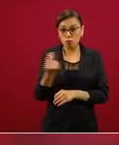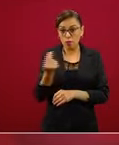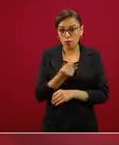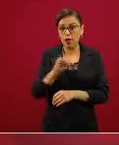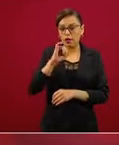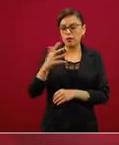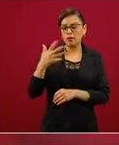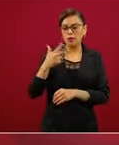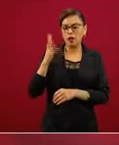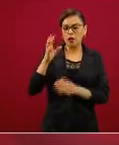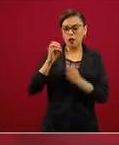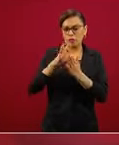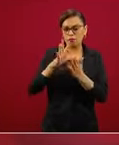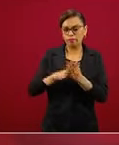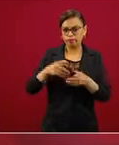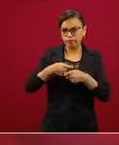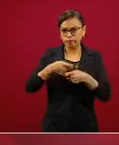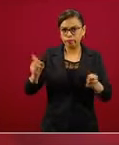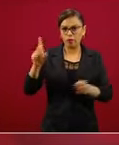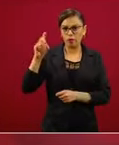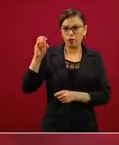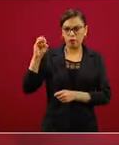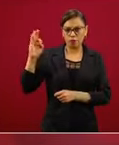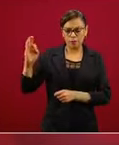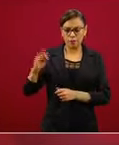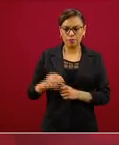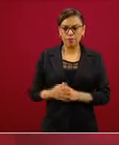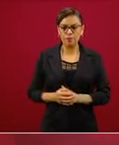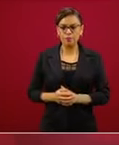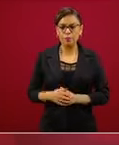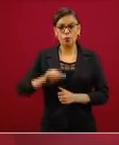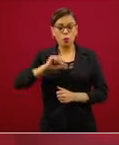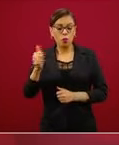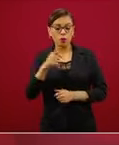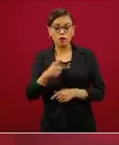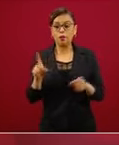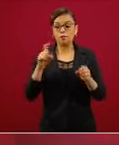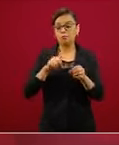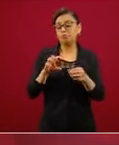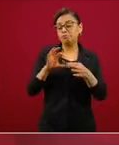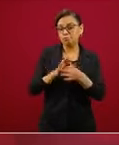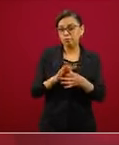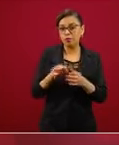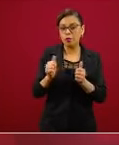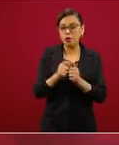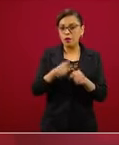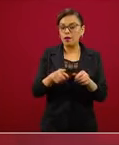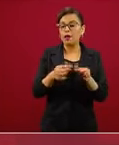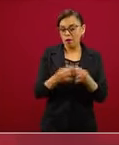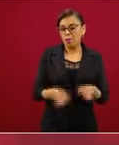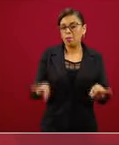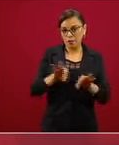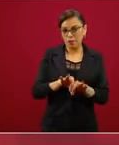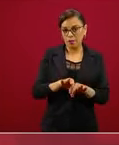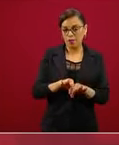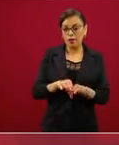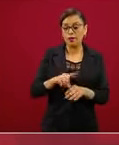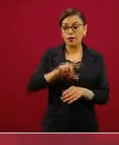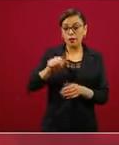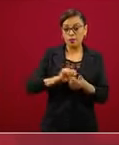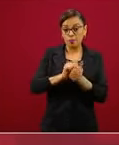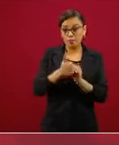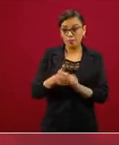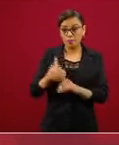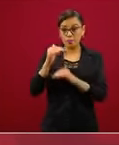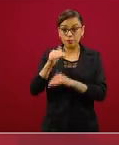oficial, más las nuevas que entran como parte esenciales. A partir del anaranjado con esta actividad